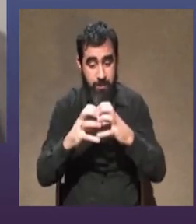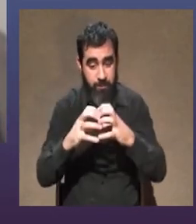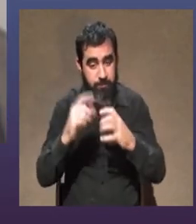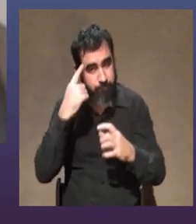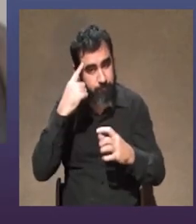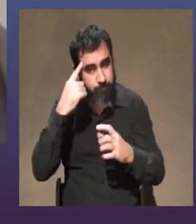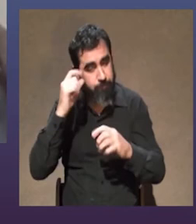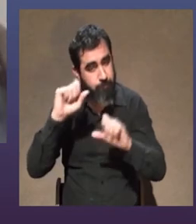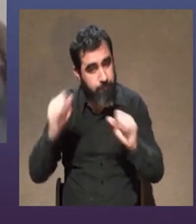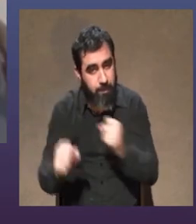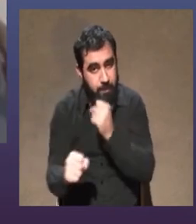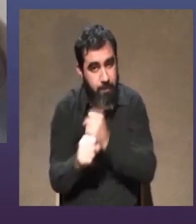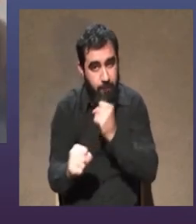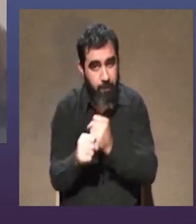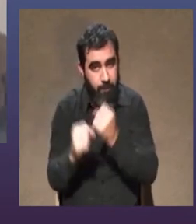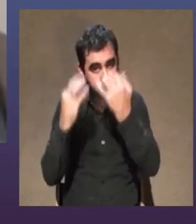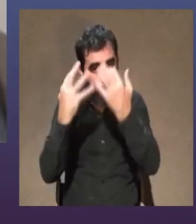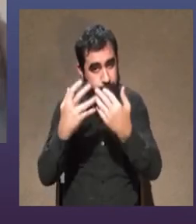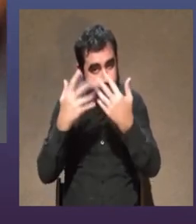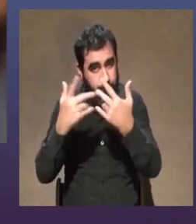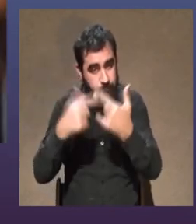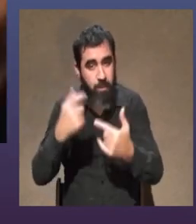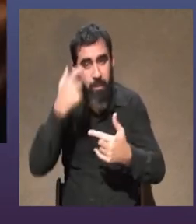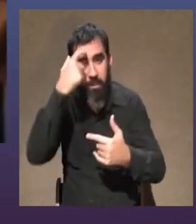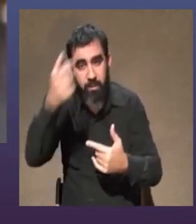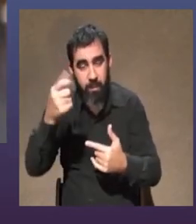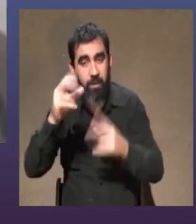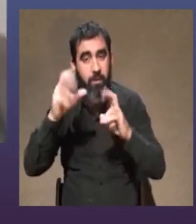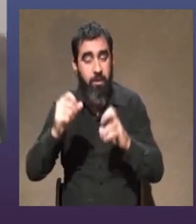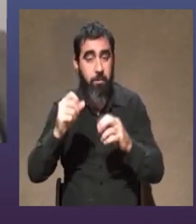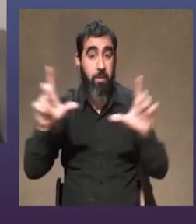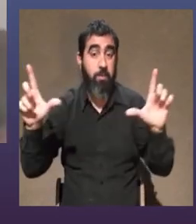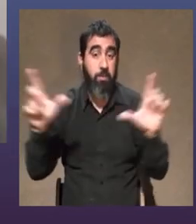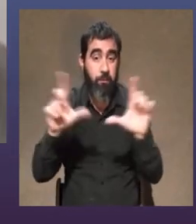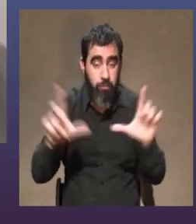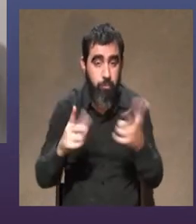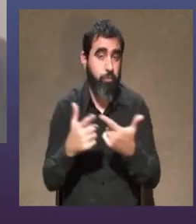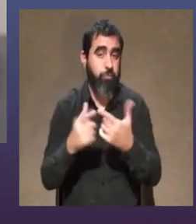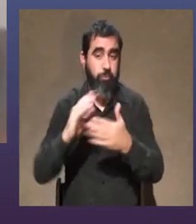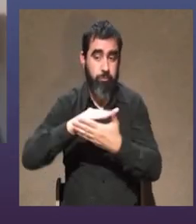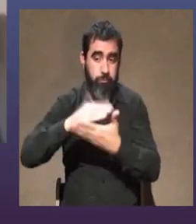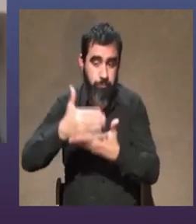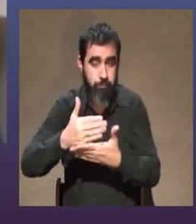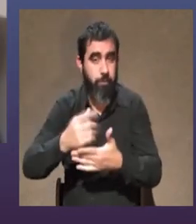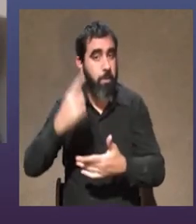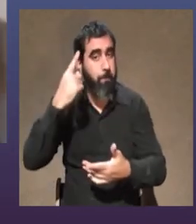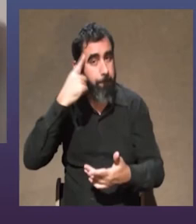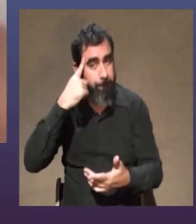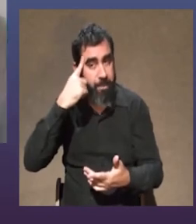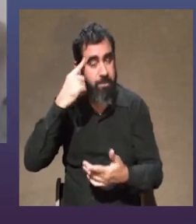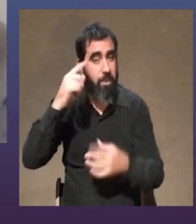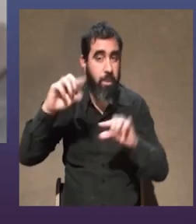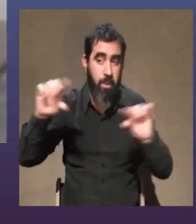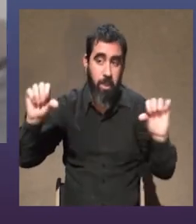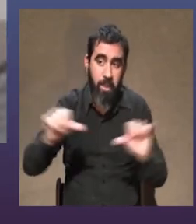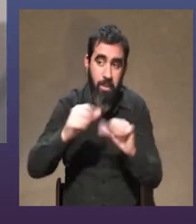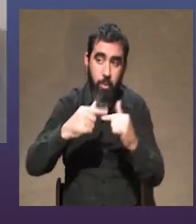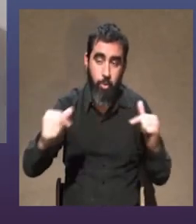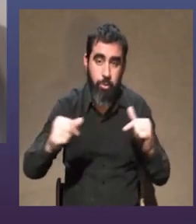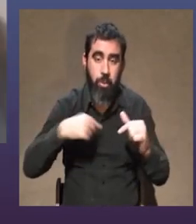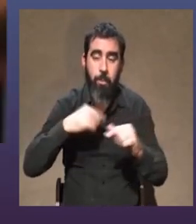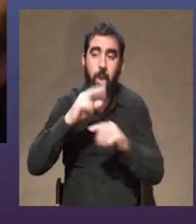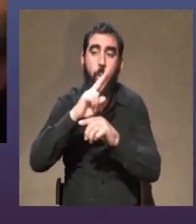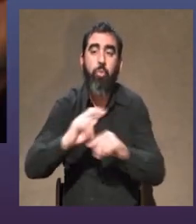ha hecho trabajar herramientas técnicas a través de la pantalla pensar en espectáculos a través de la pantalla no para utilizar la